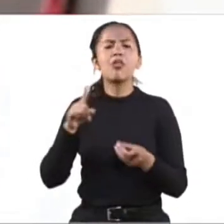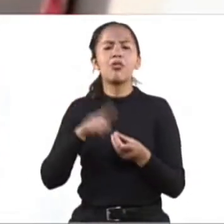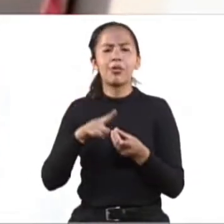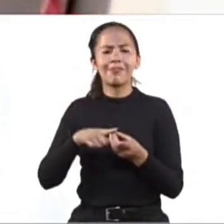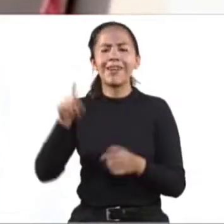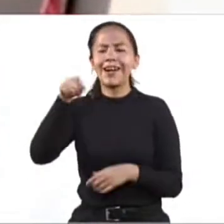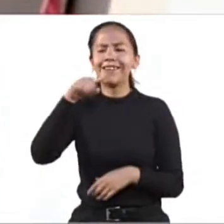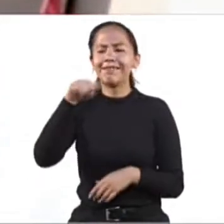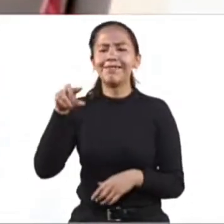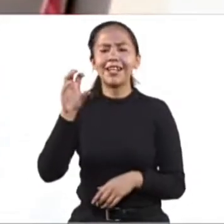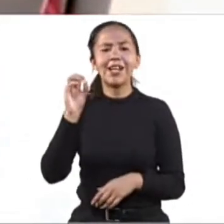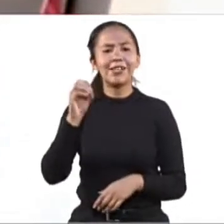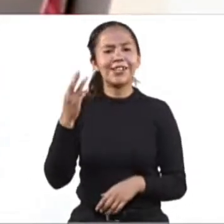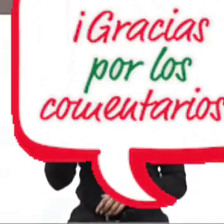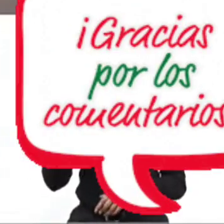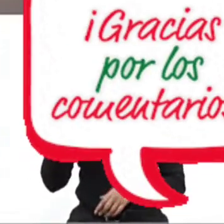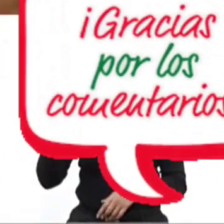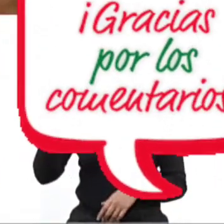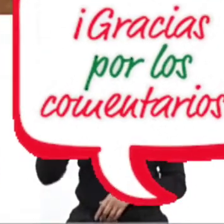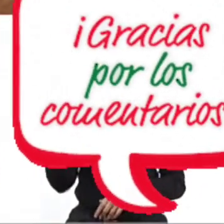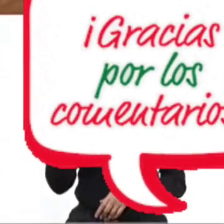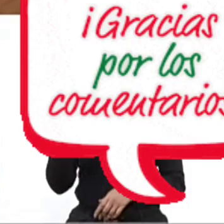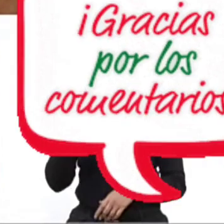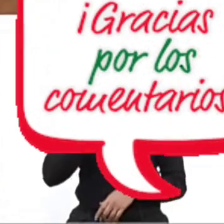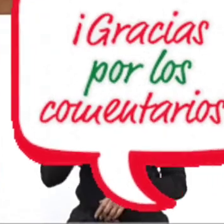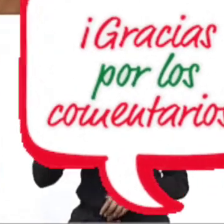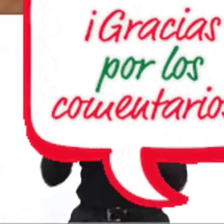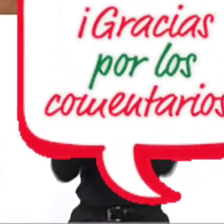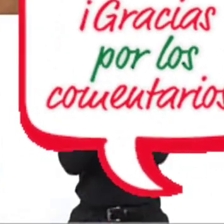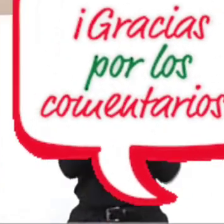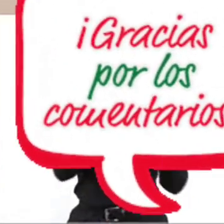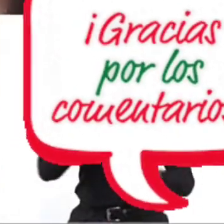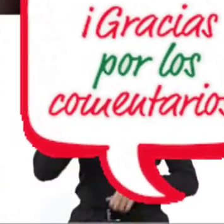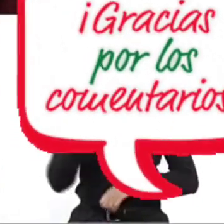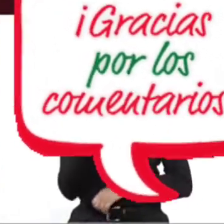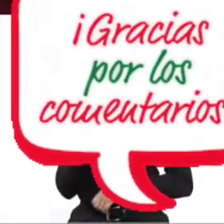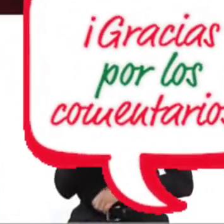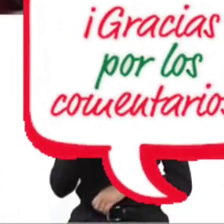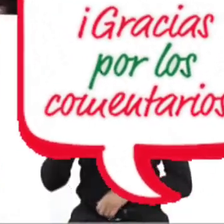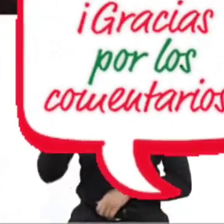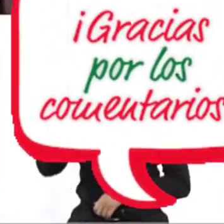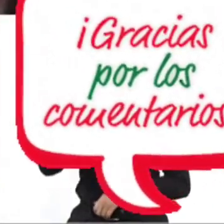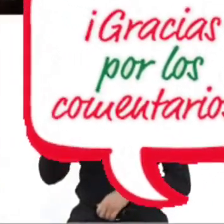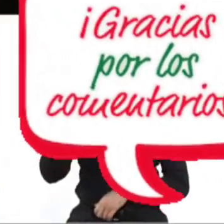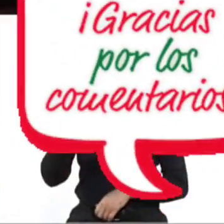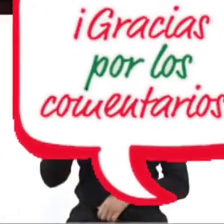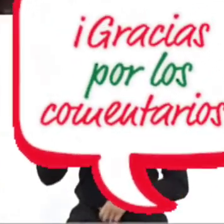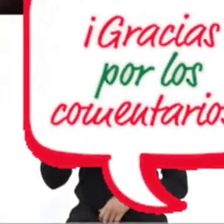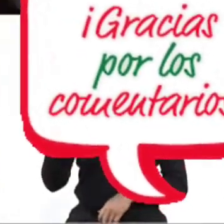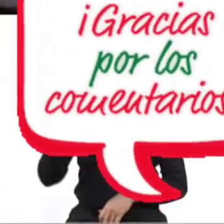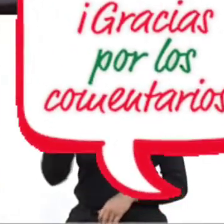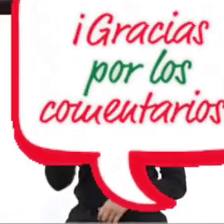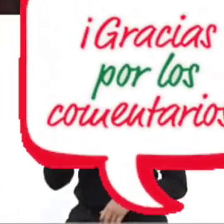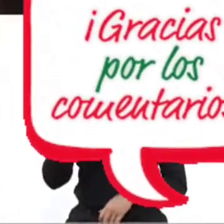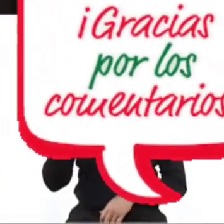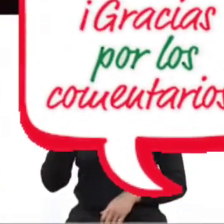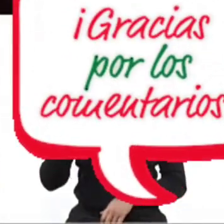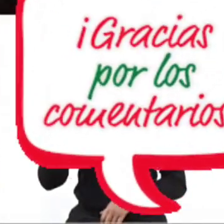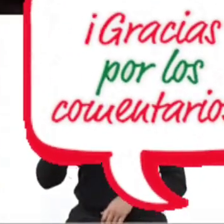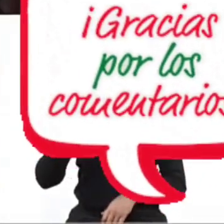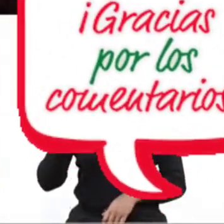seguiremos innovando para ofrecerte la mejor atención. Asterisco 0 311 Locatel contigo.